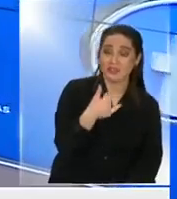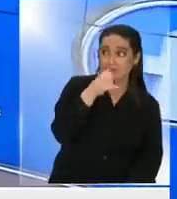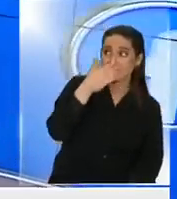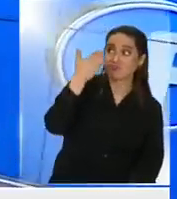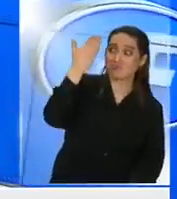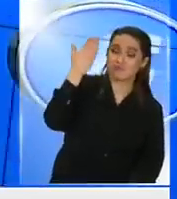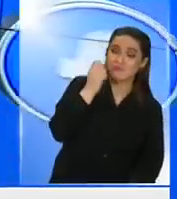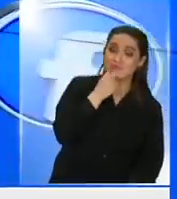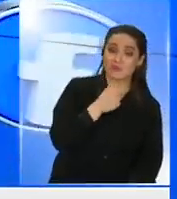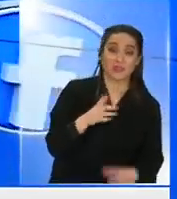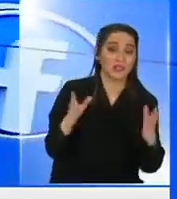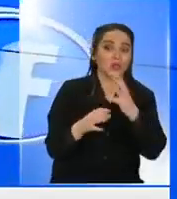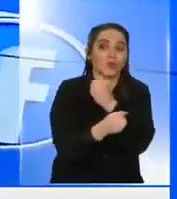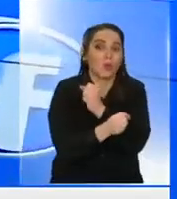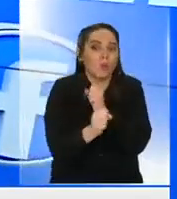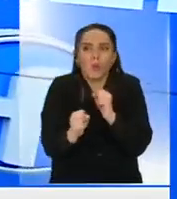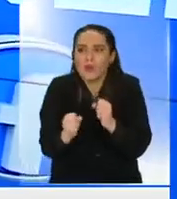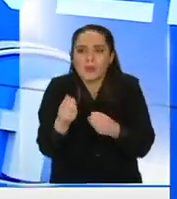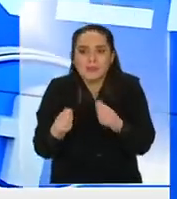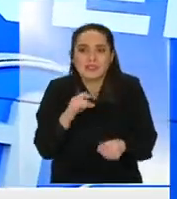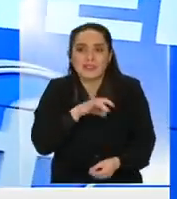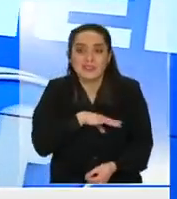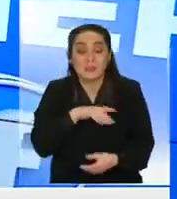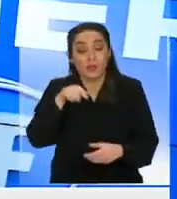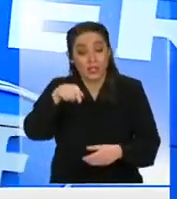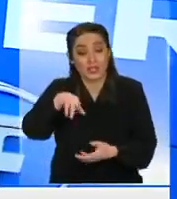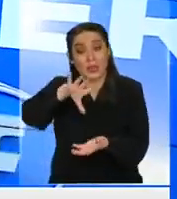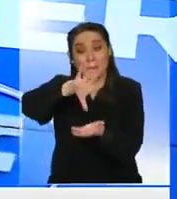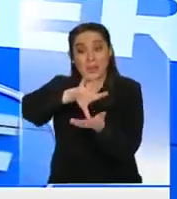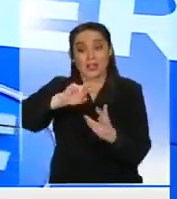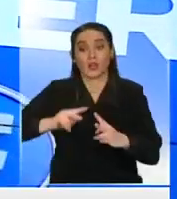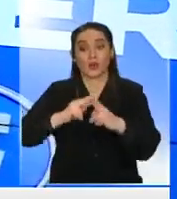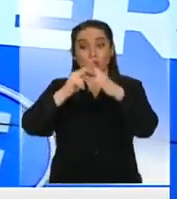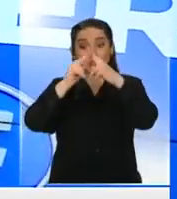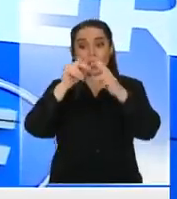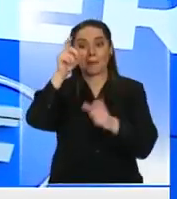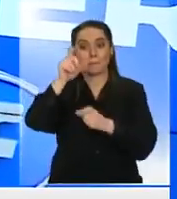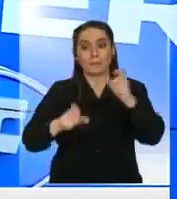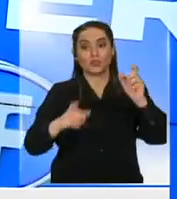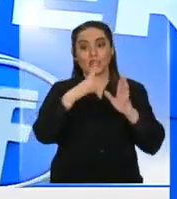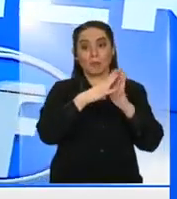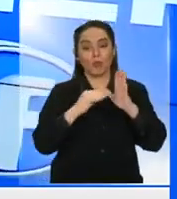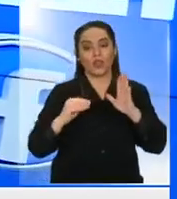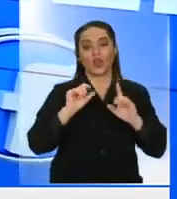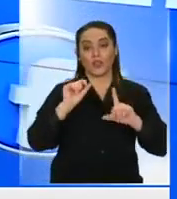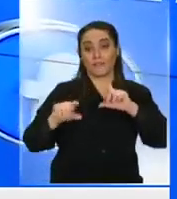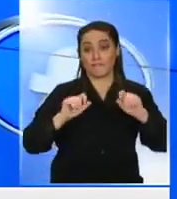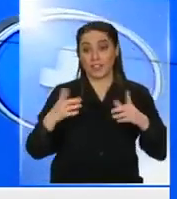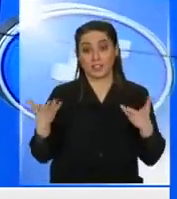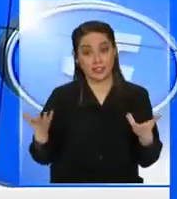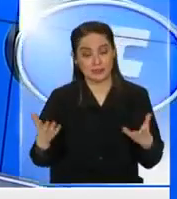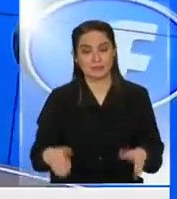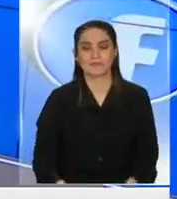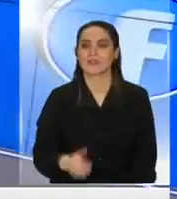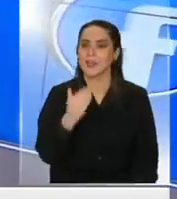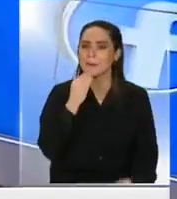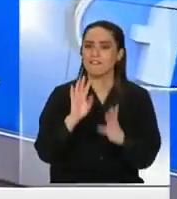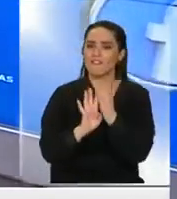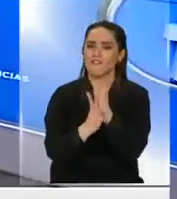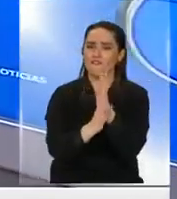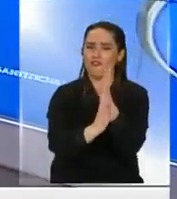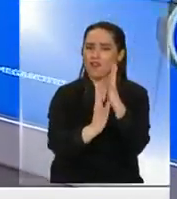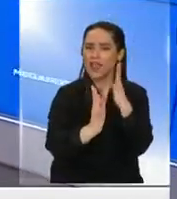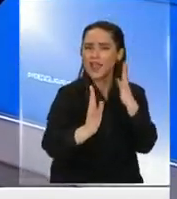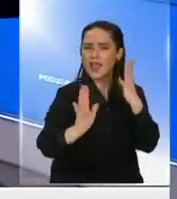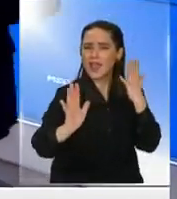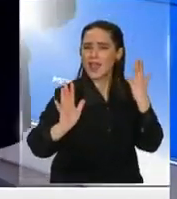tiempo increíble este es el país que construyeron los que defienden este modelo otra cosa las filas eternas